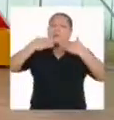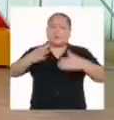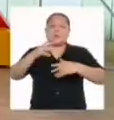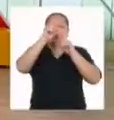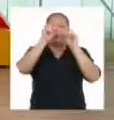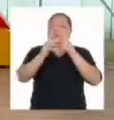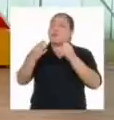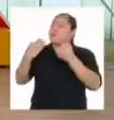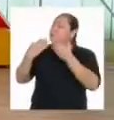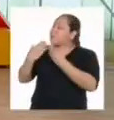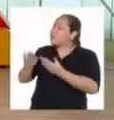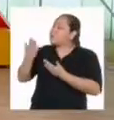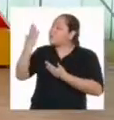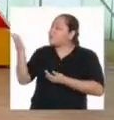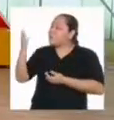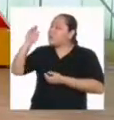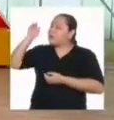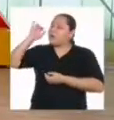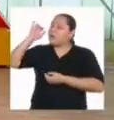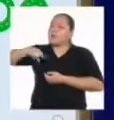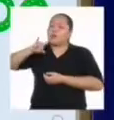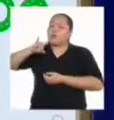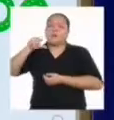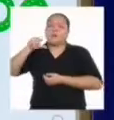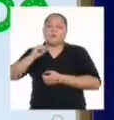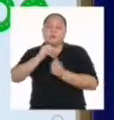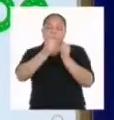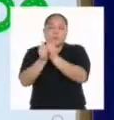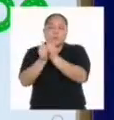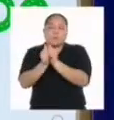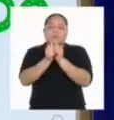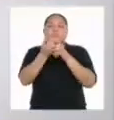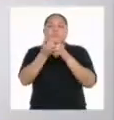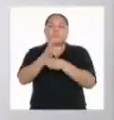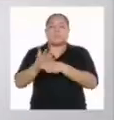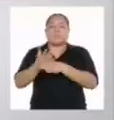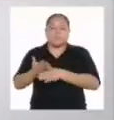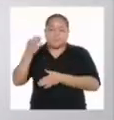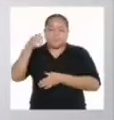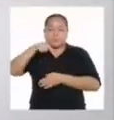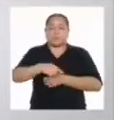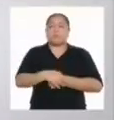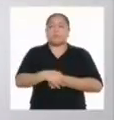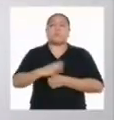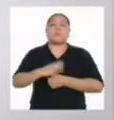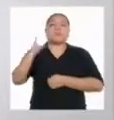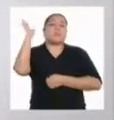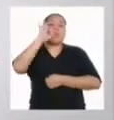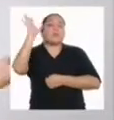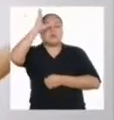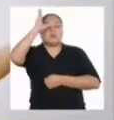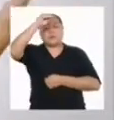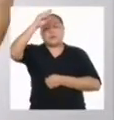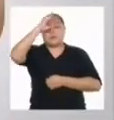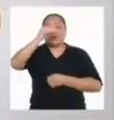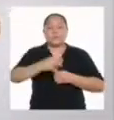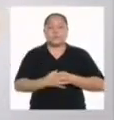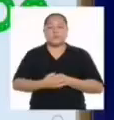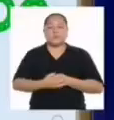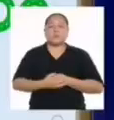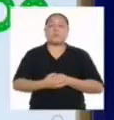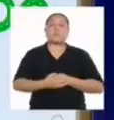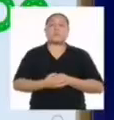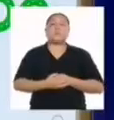Y sobre todo usted, profesora Julia Enríquez, por venir a compartir con nosotros. ¡Hasta pronto, chicas y chicos!